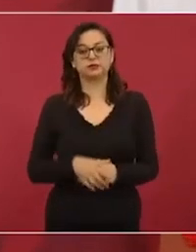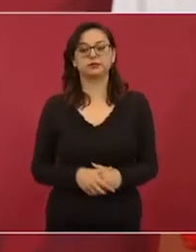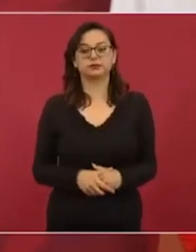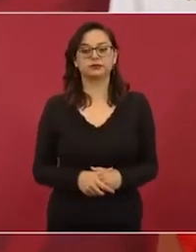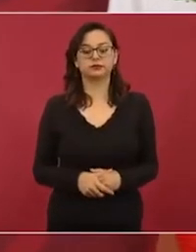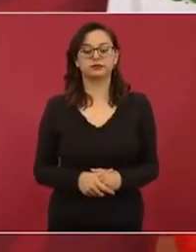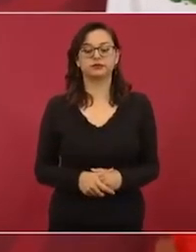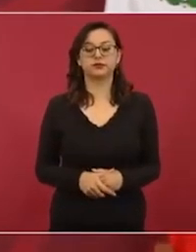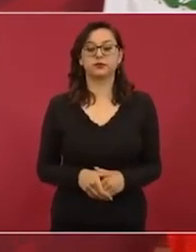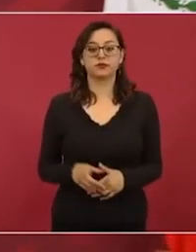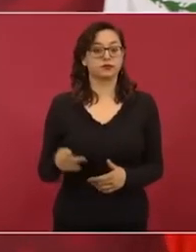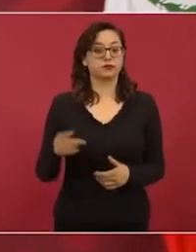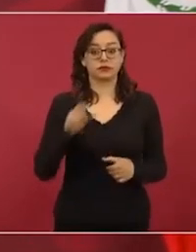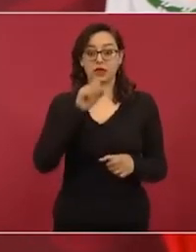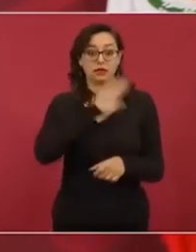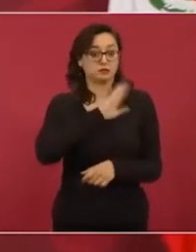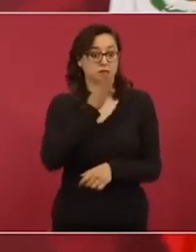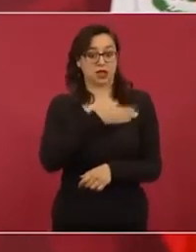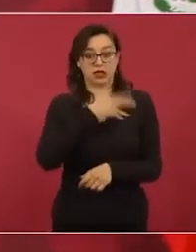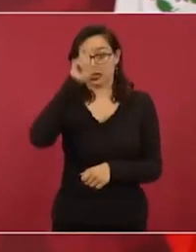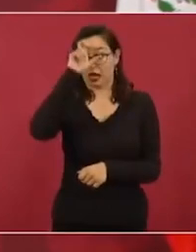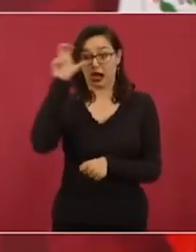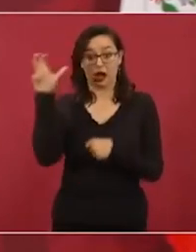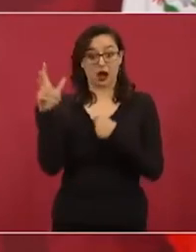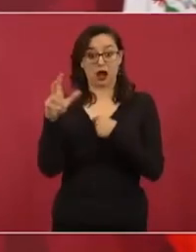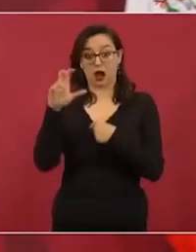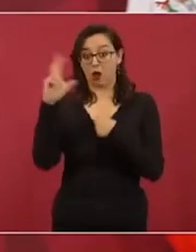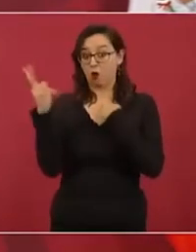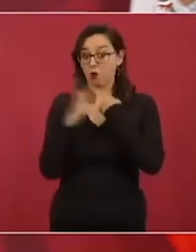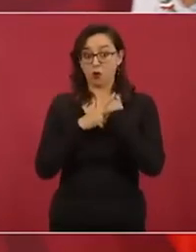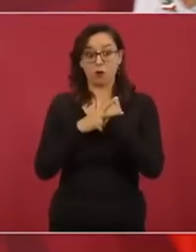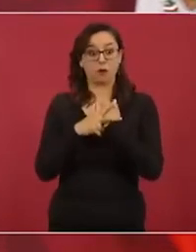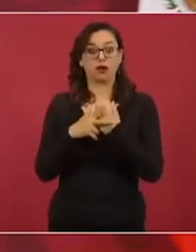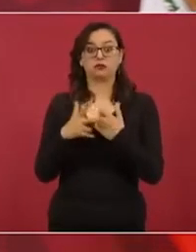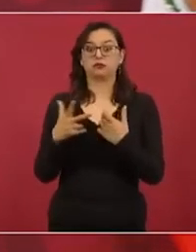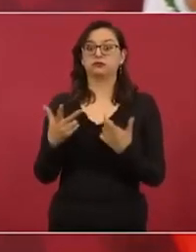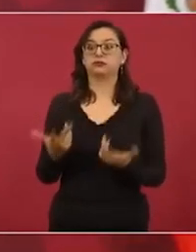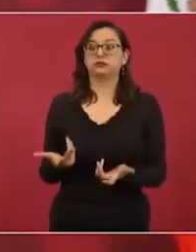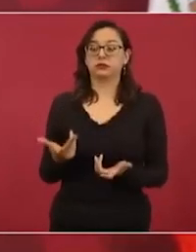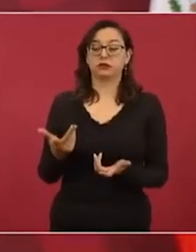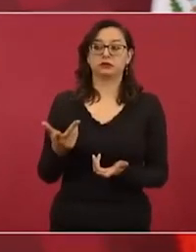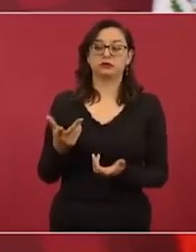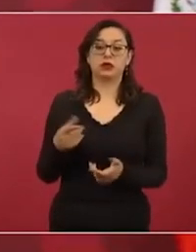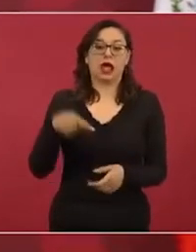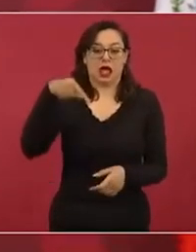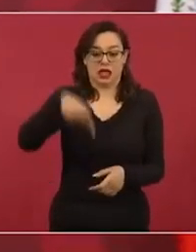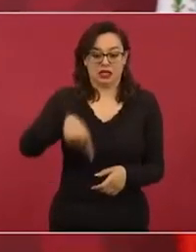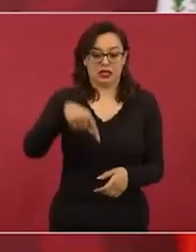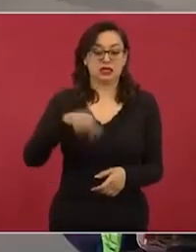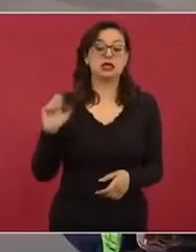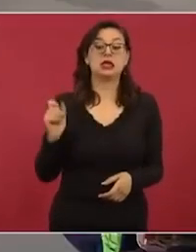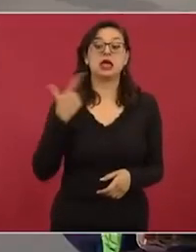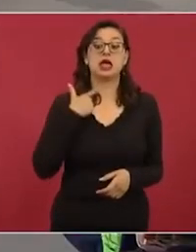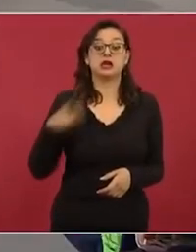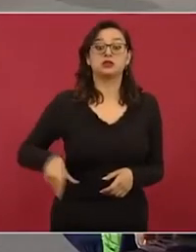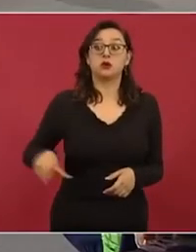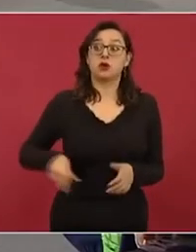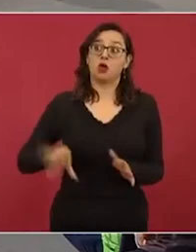en España, en Europa, y es lo que impusieron aquí y que queremos corregir.